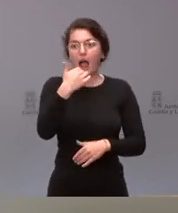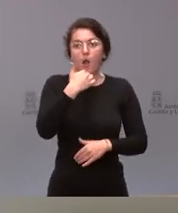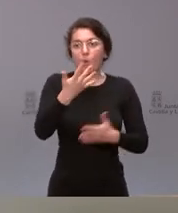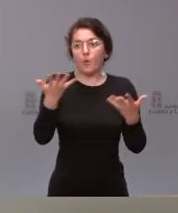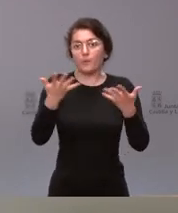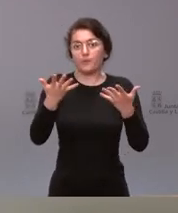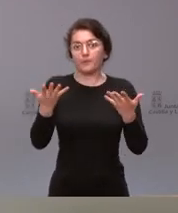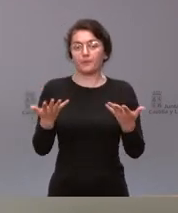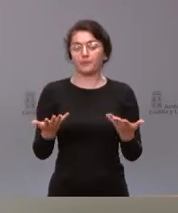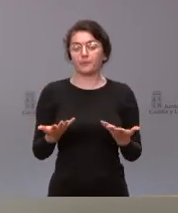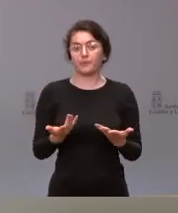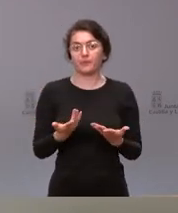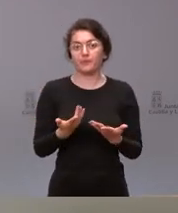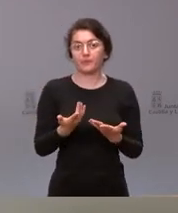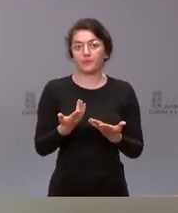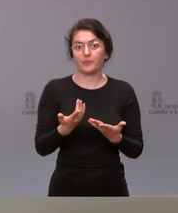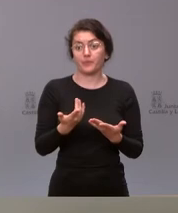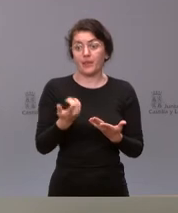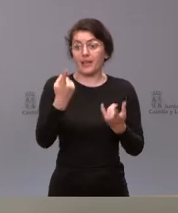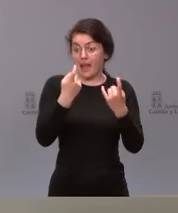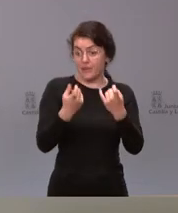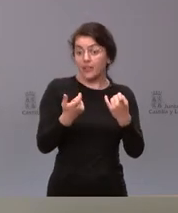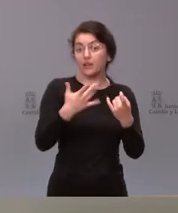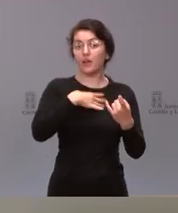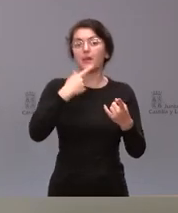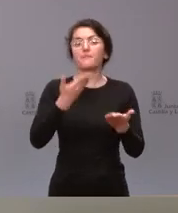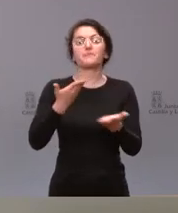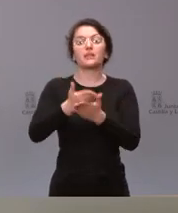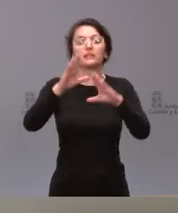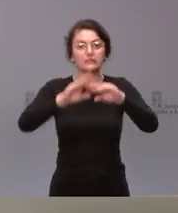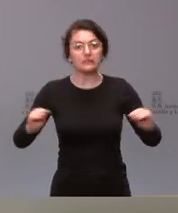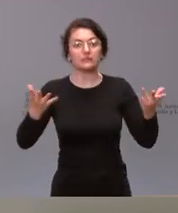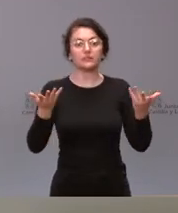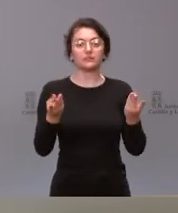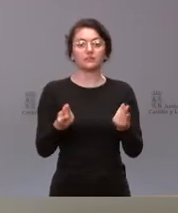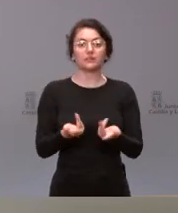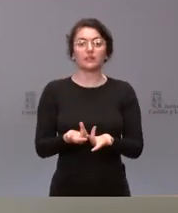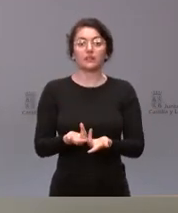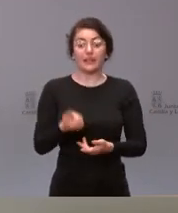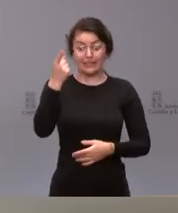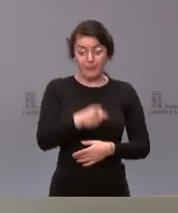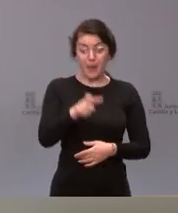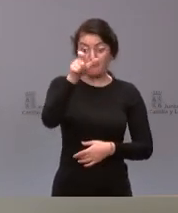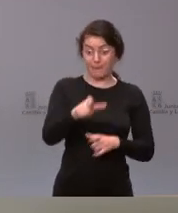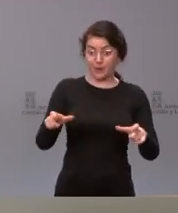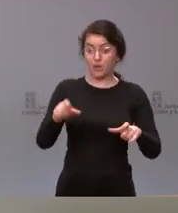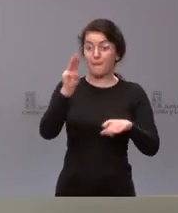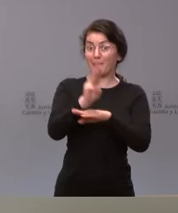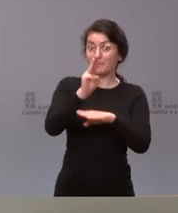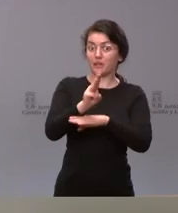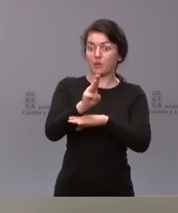en alguna ocasión si lo considera preciso y también cualquier parlamentario puede ejercer los derechos que el reglamento le habilita al efecto